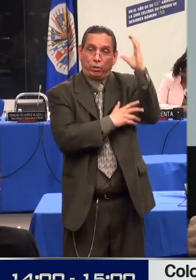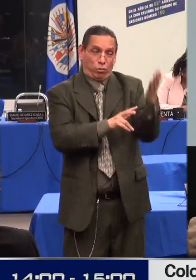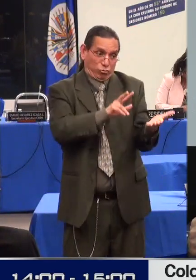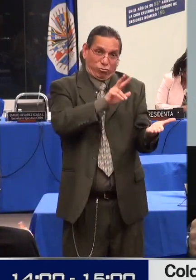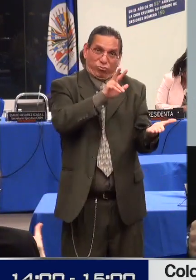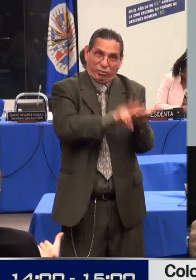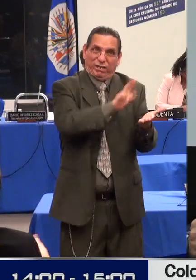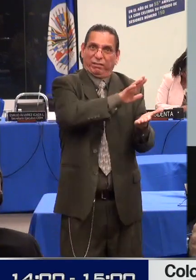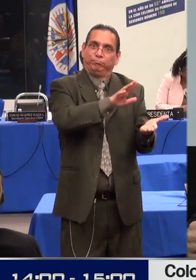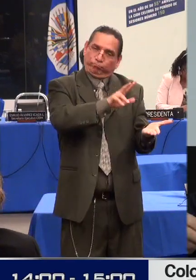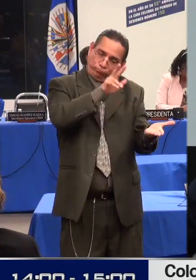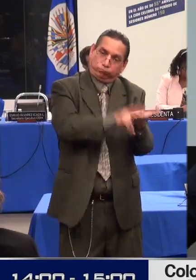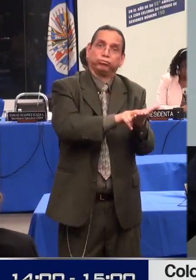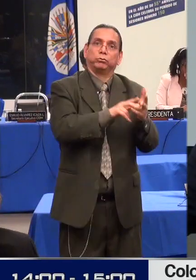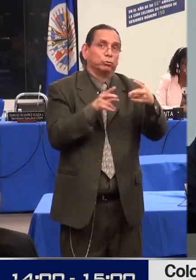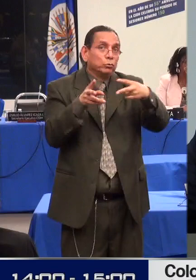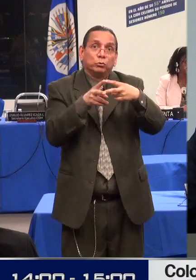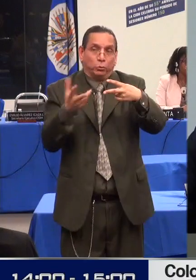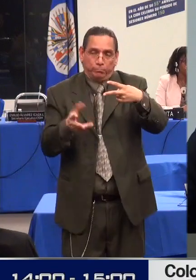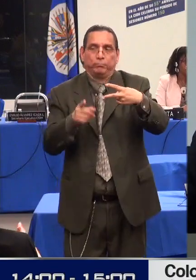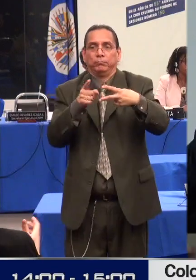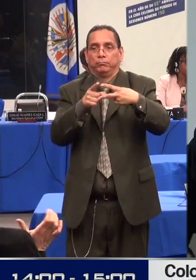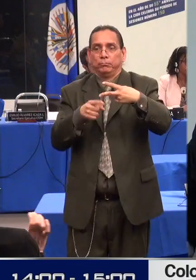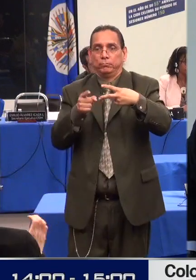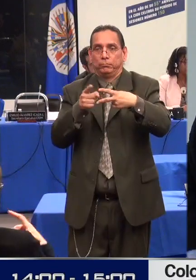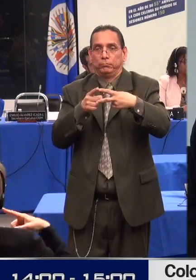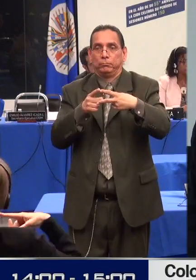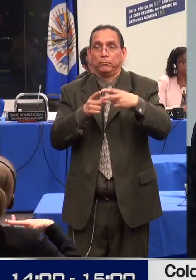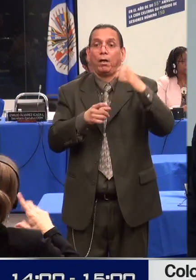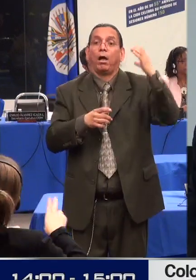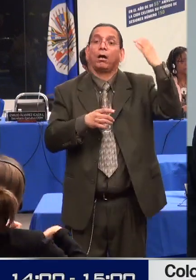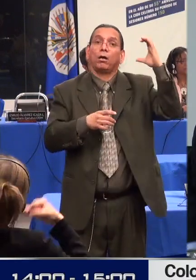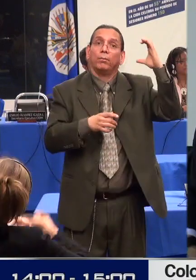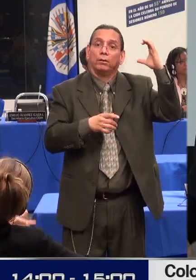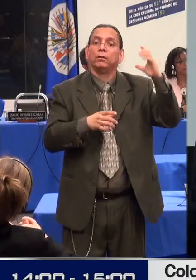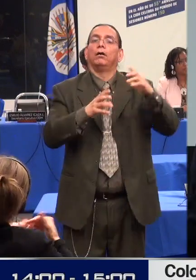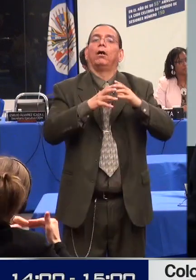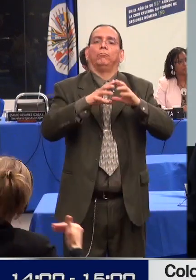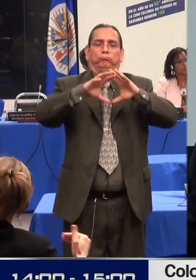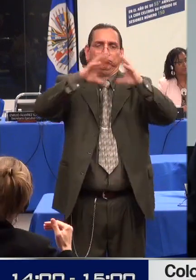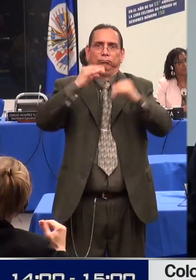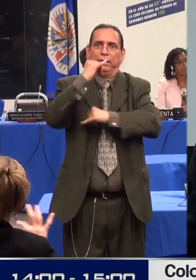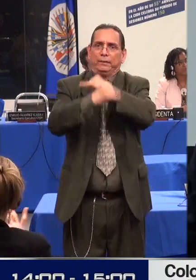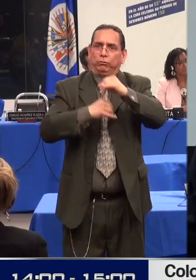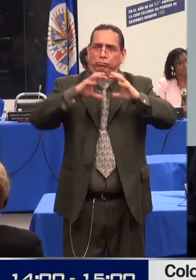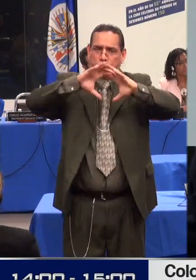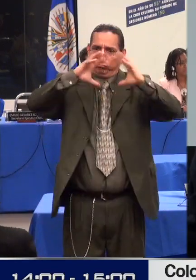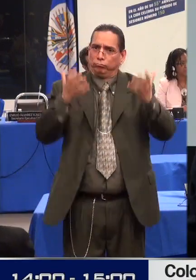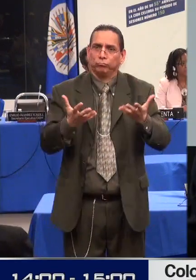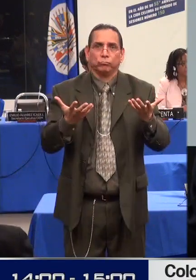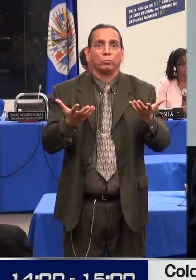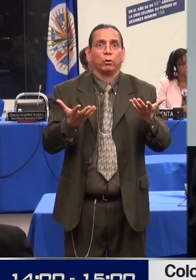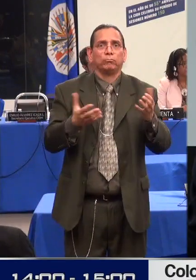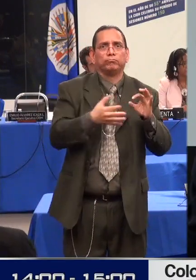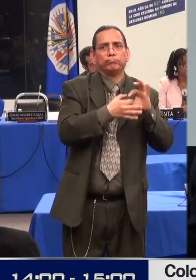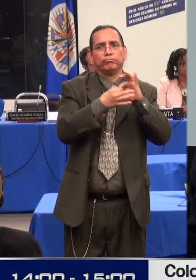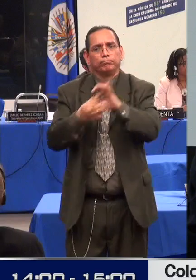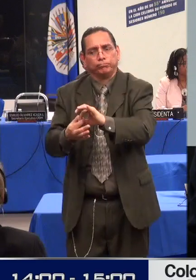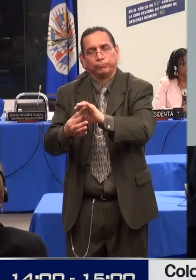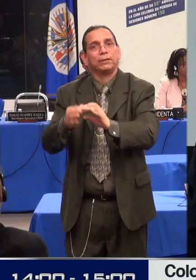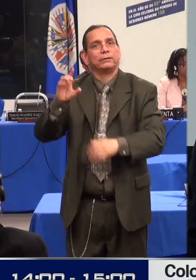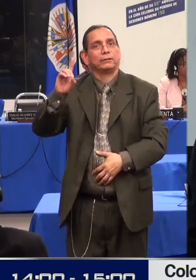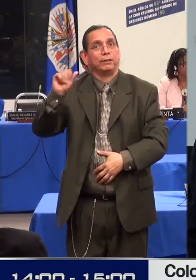en esta materia. Con fundamento en ellos, a nivel interno son relevantes los desarrollos